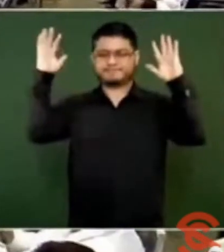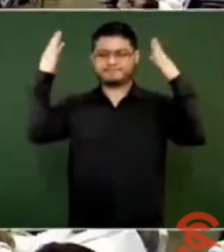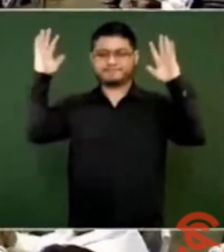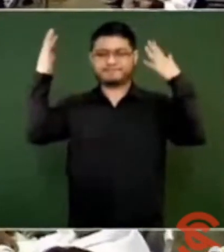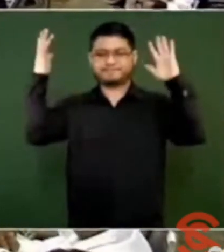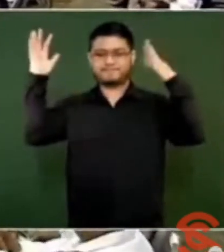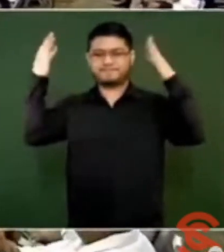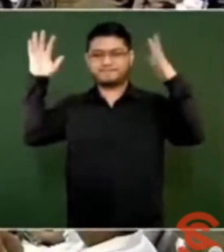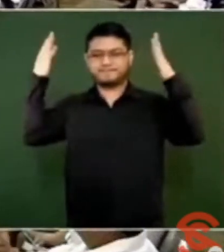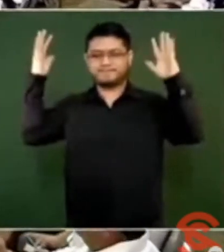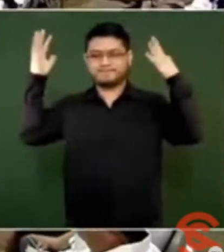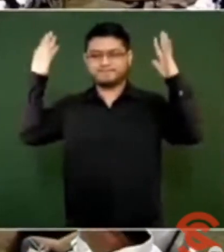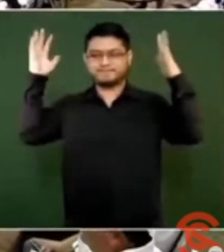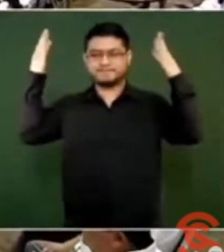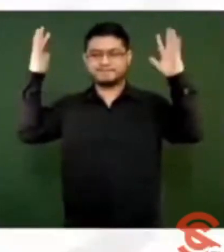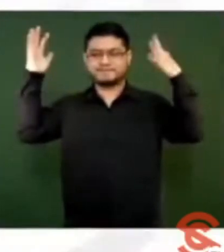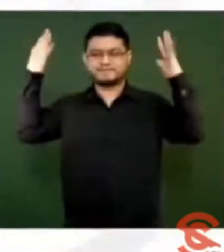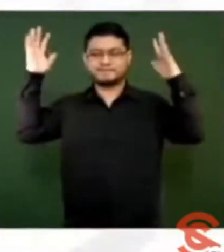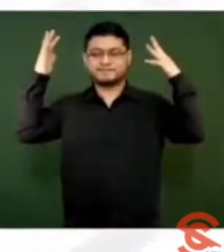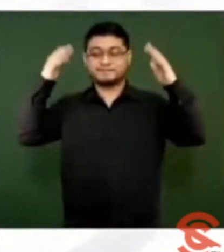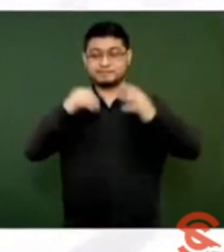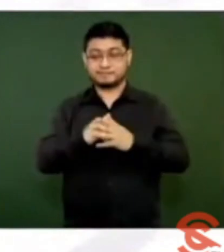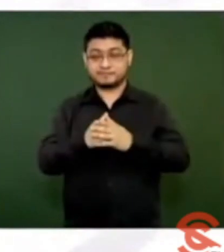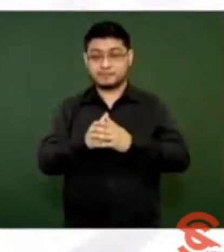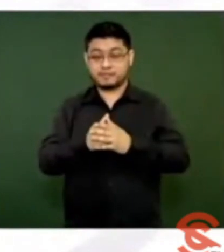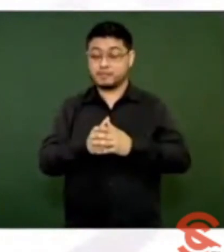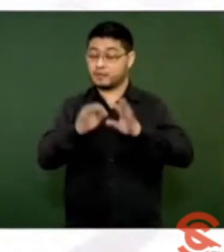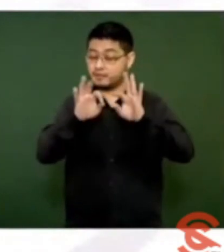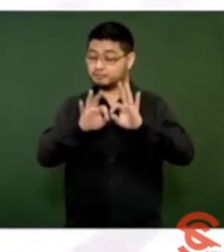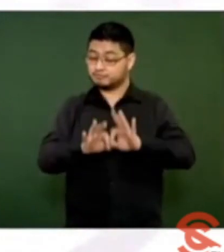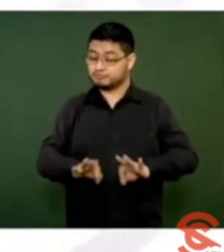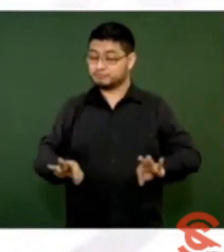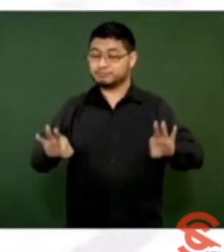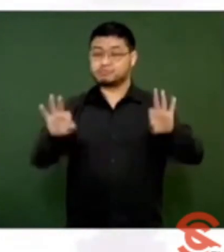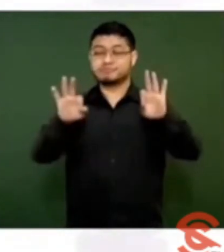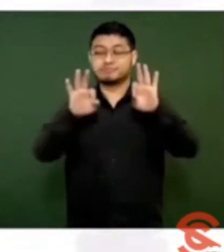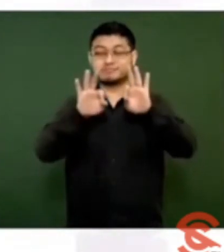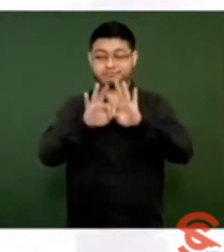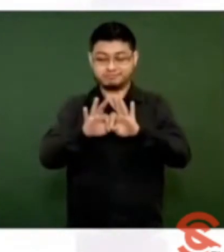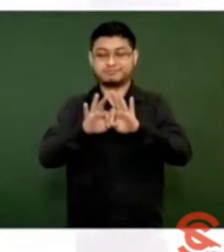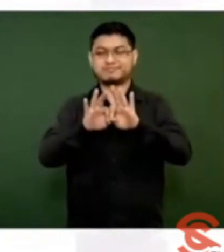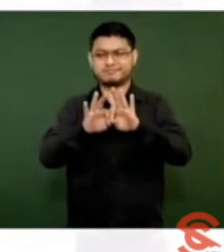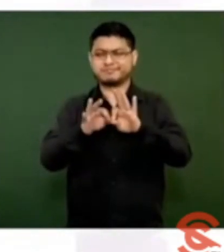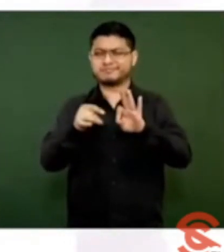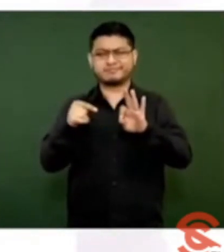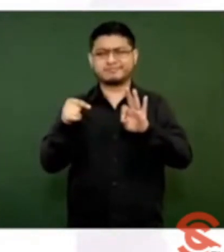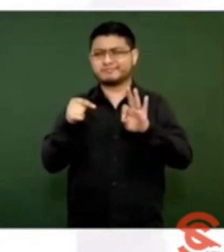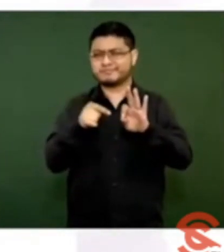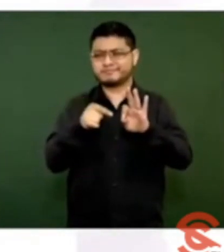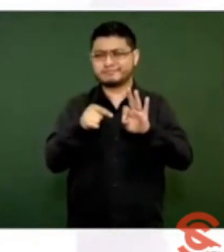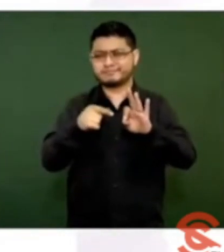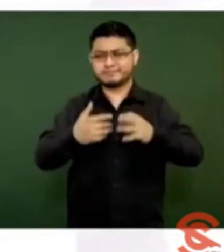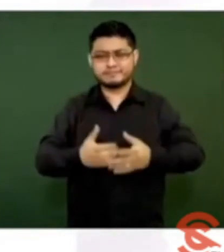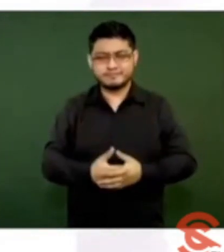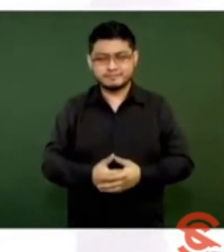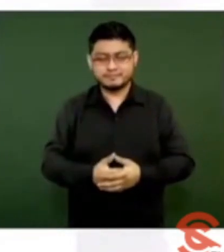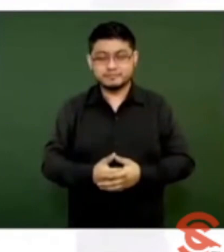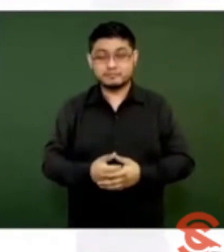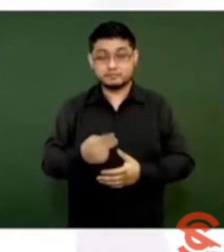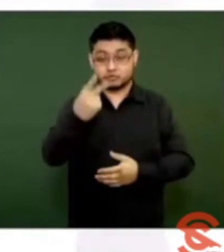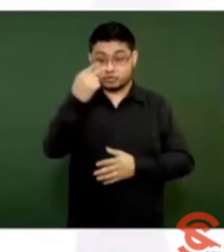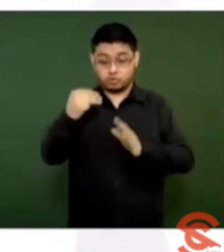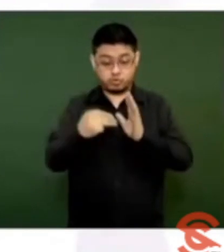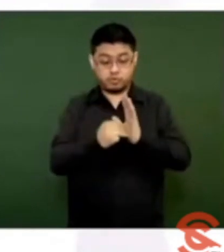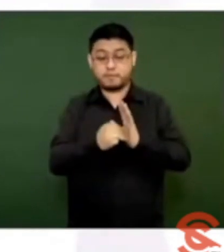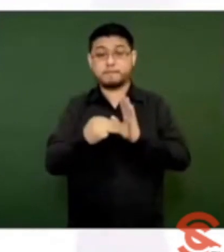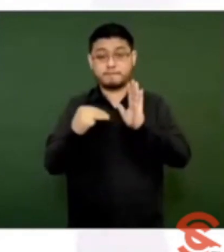Lo más importante es que de esos dos millones